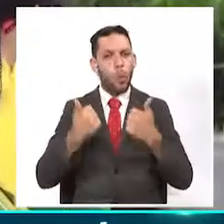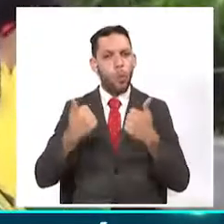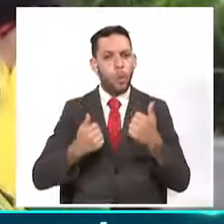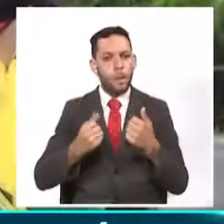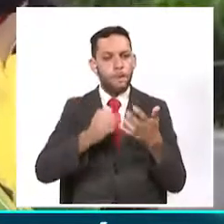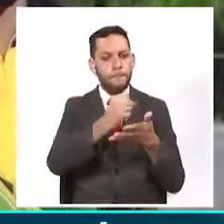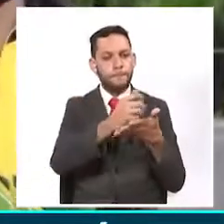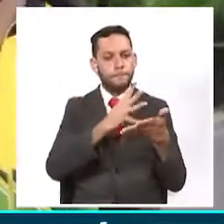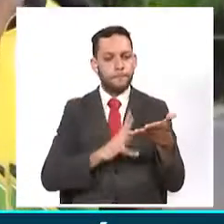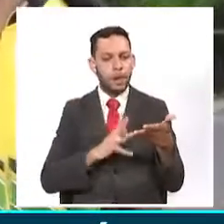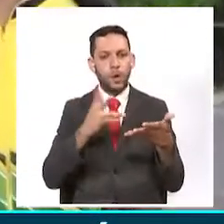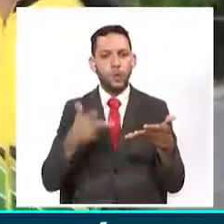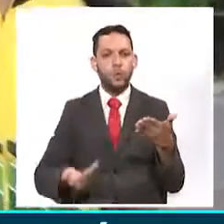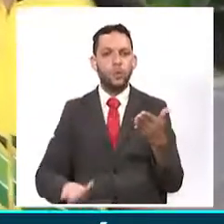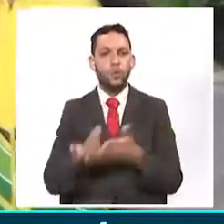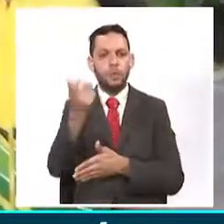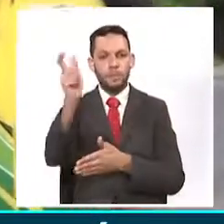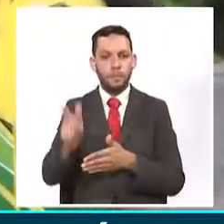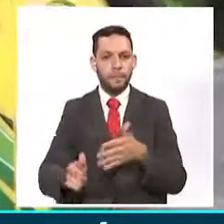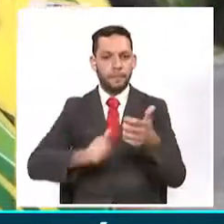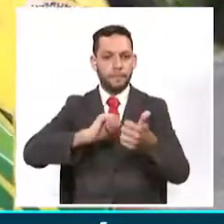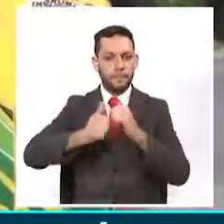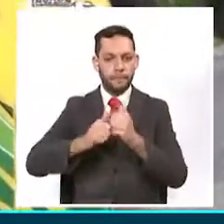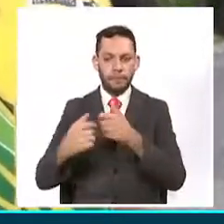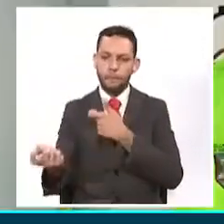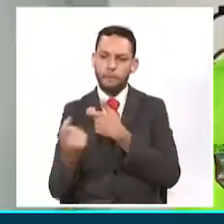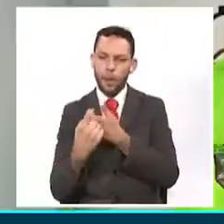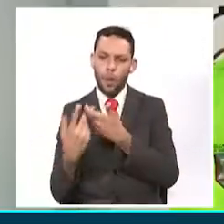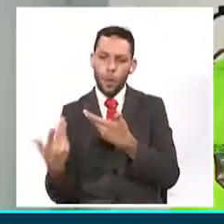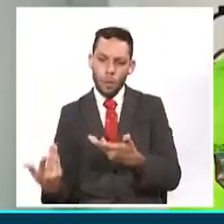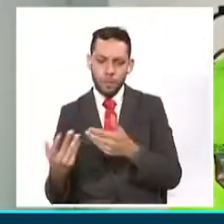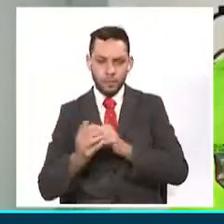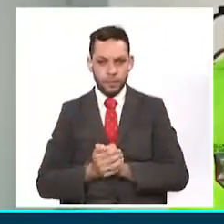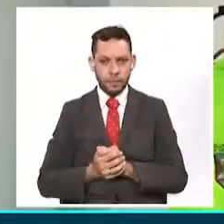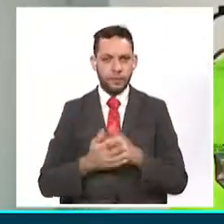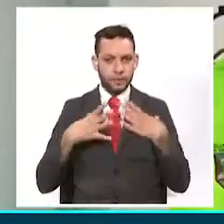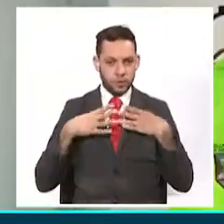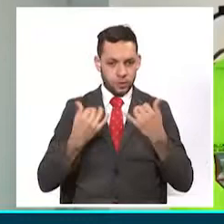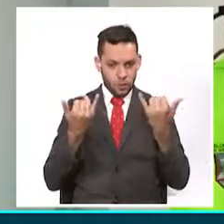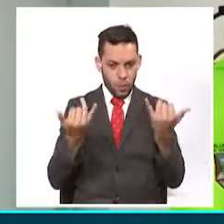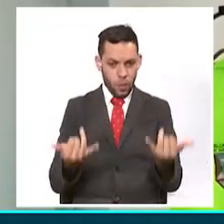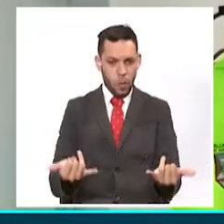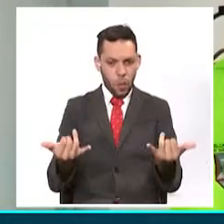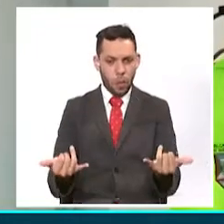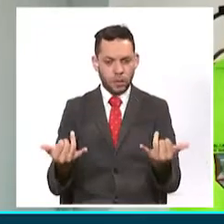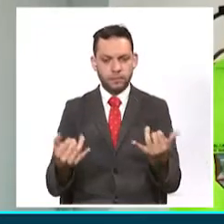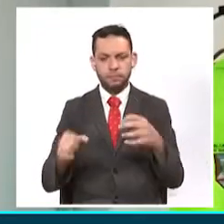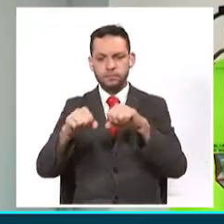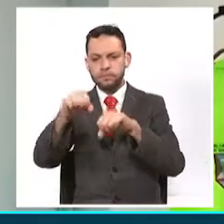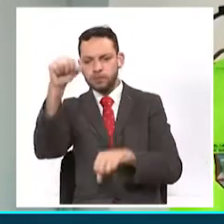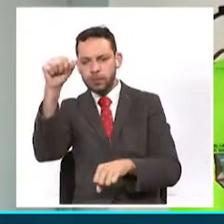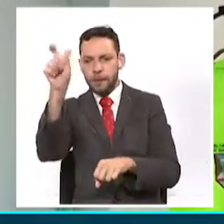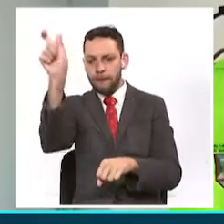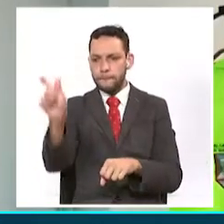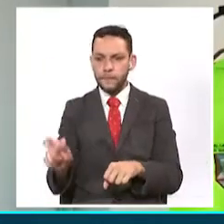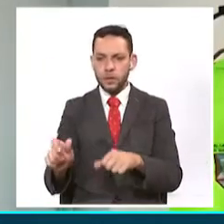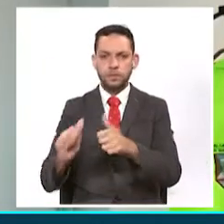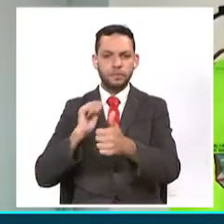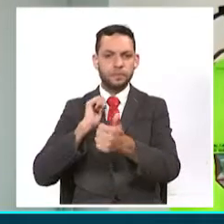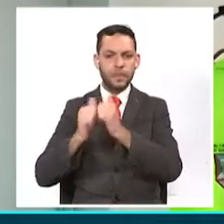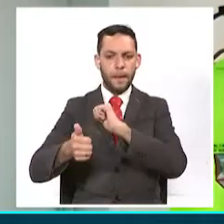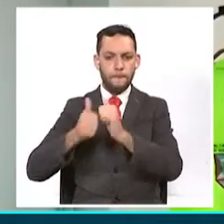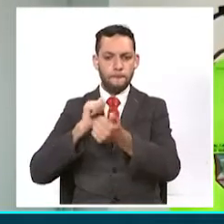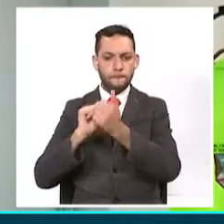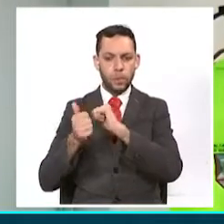evaluación para los nuevos deportistas que buscan ingresar al programa. Lo que nosotros pretendemos ahora es mirar cómo se van a evaluar los nuevos